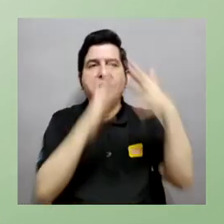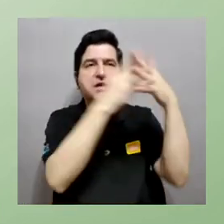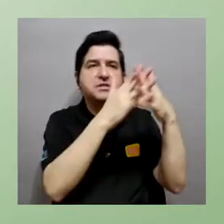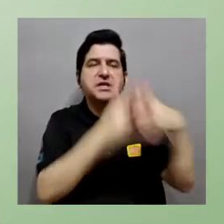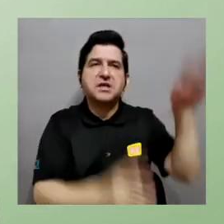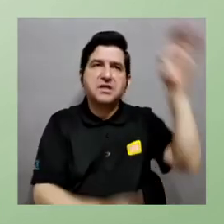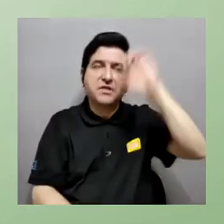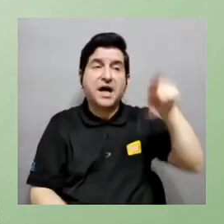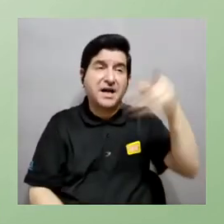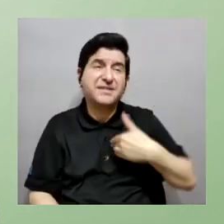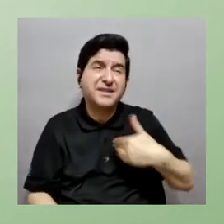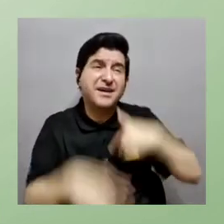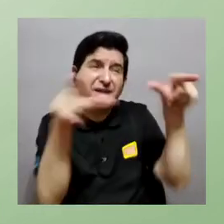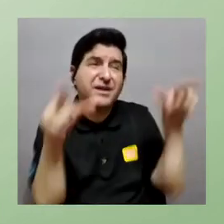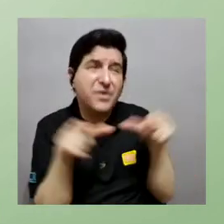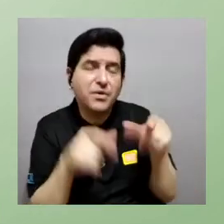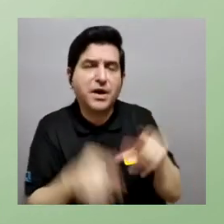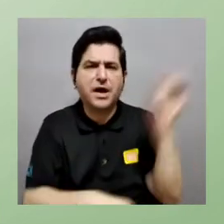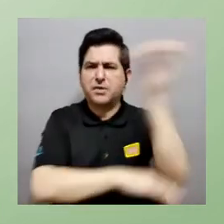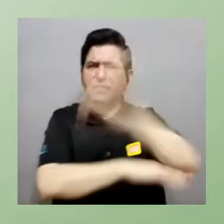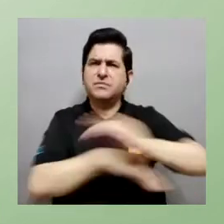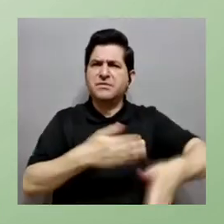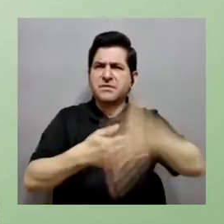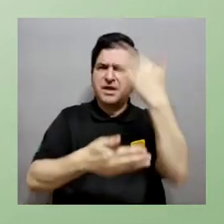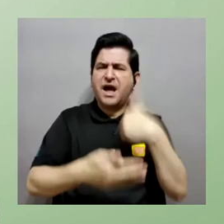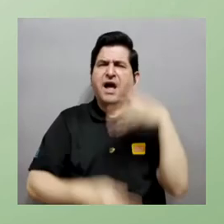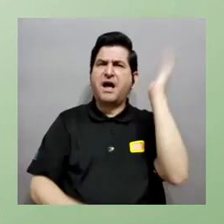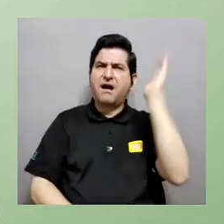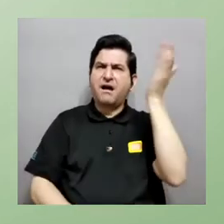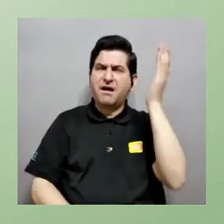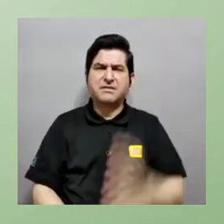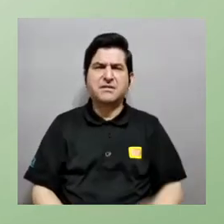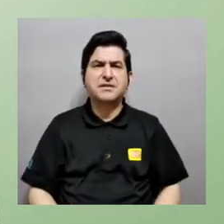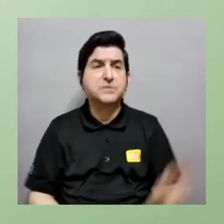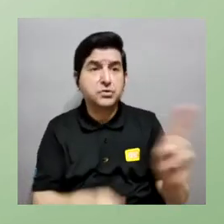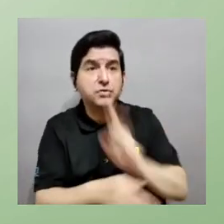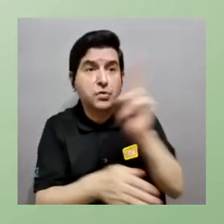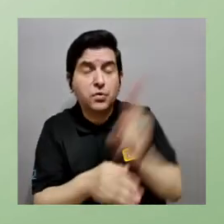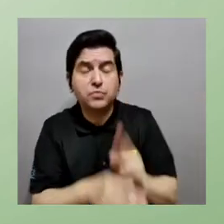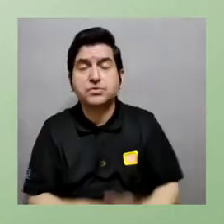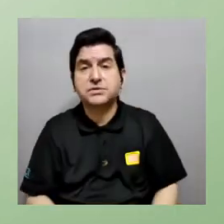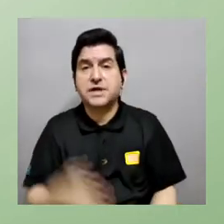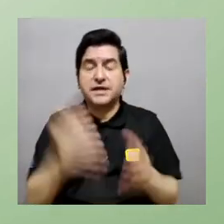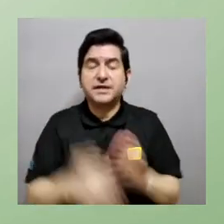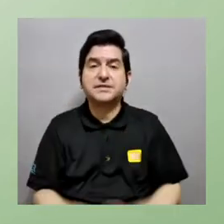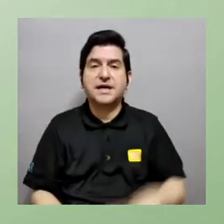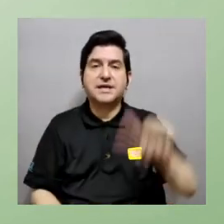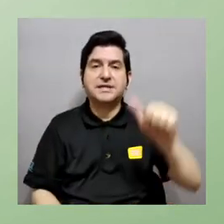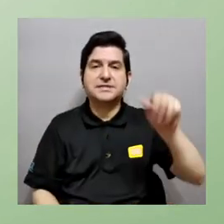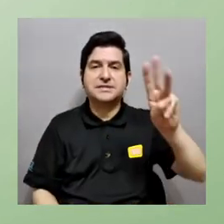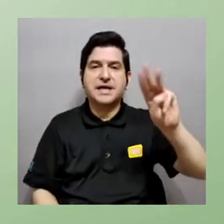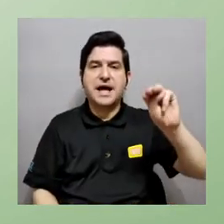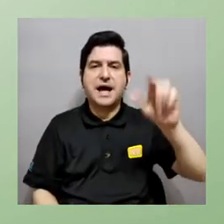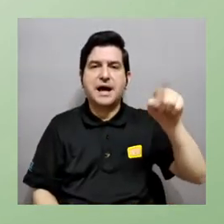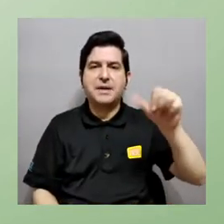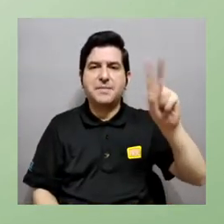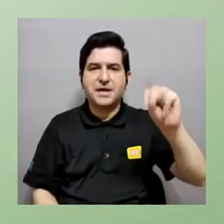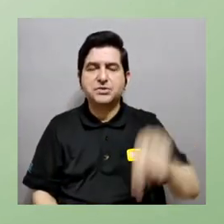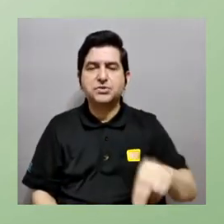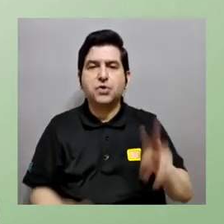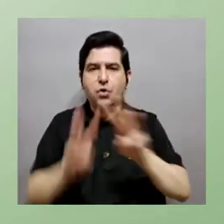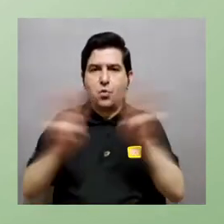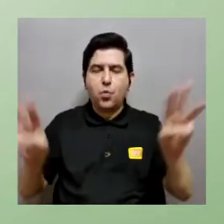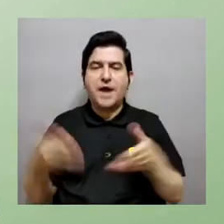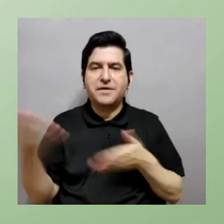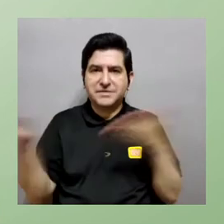ir a una universidad afuera en Estados Unidos o en Europa para tocar la puerta a ver si hay espacio un día estos me dijeron en una charla ¿por qué no usamos